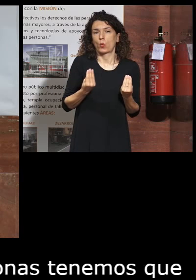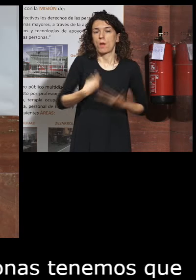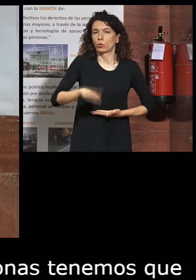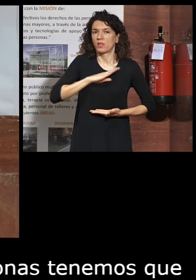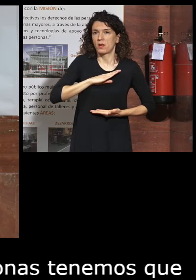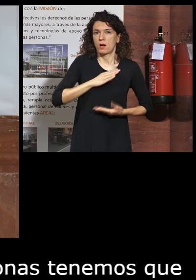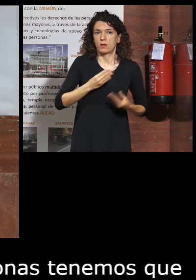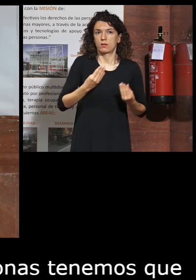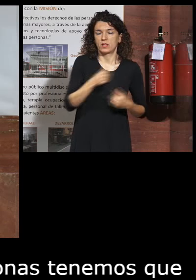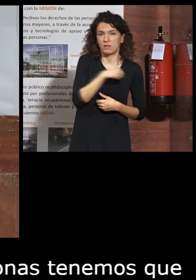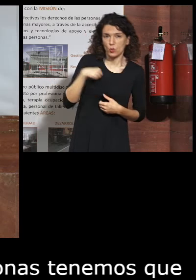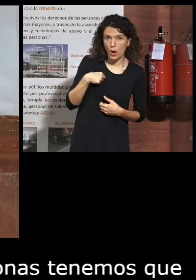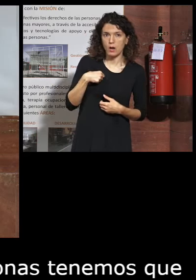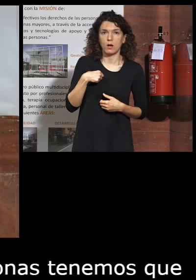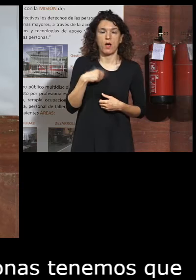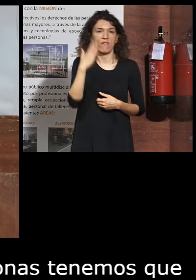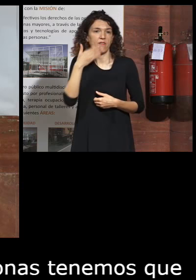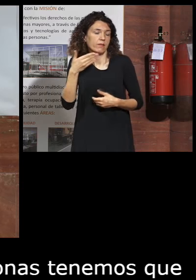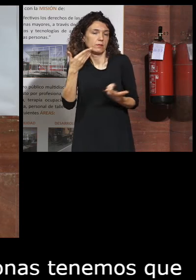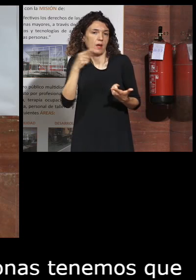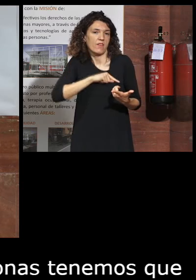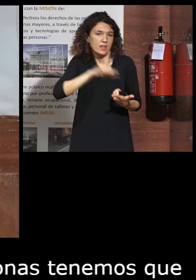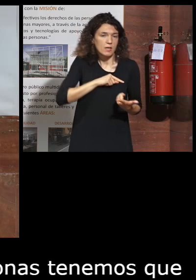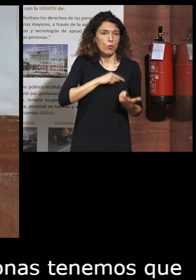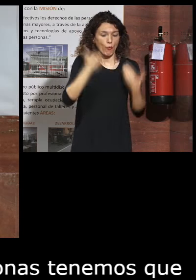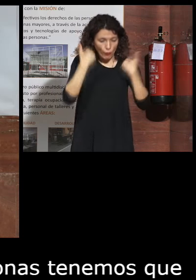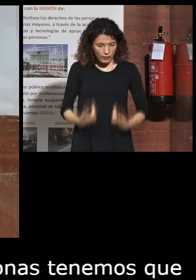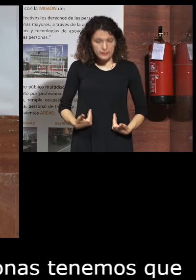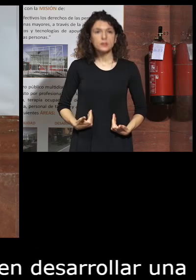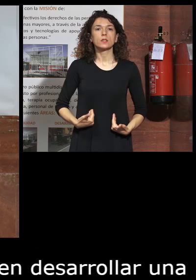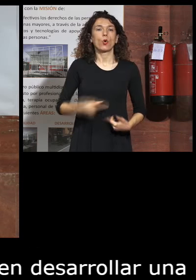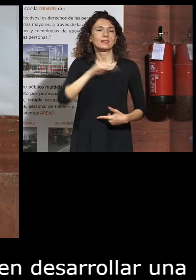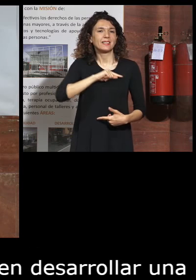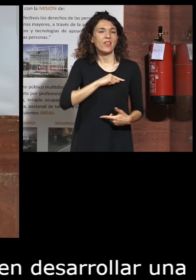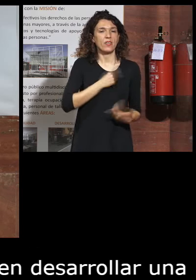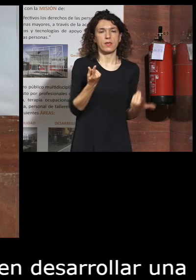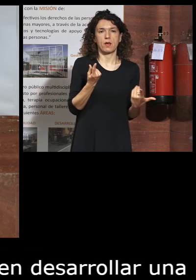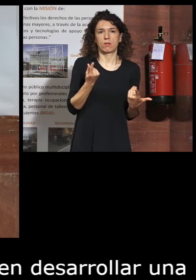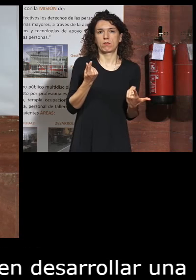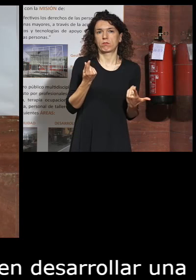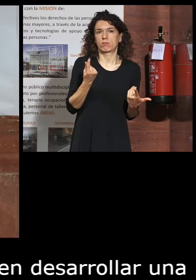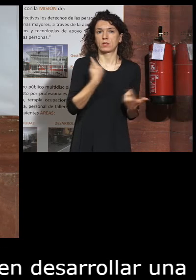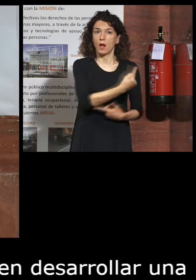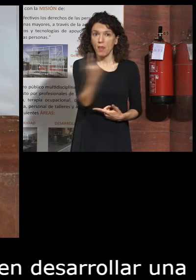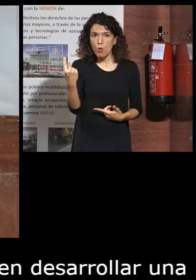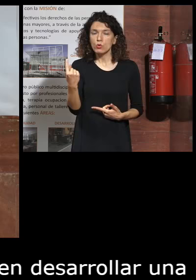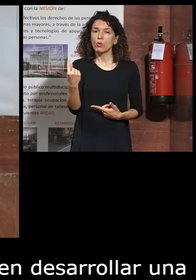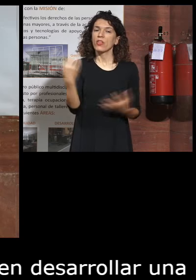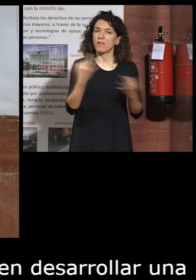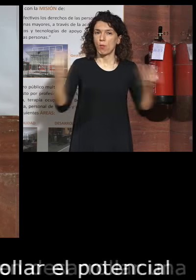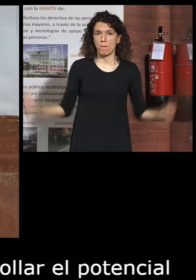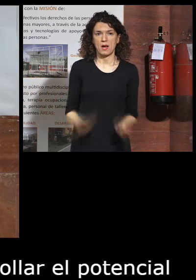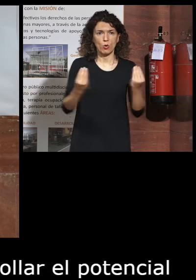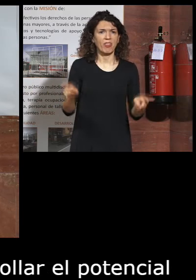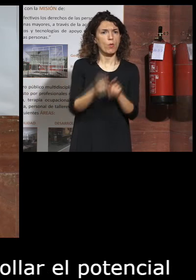individual, afectivo y físico que caracteriza la esencia, la razón de ser de una persona, ya sea